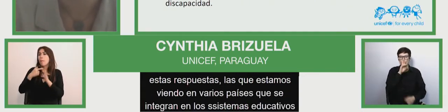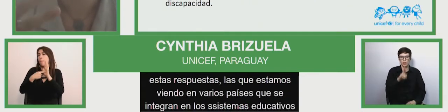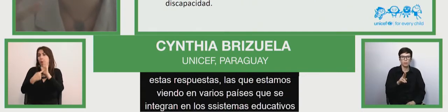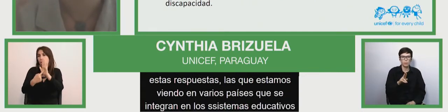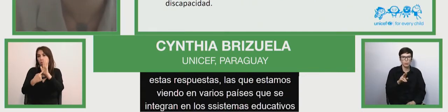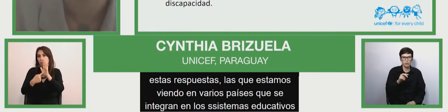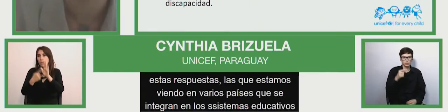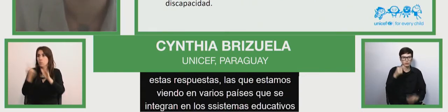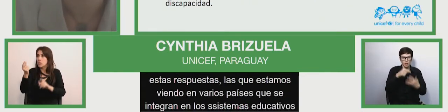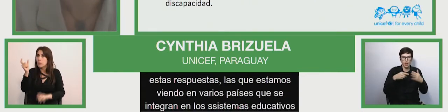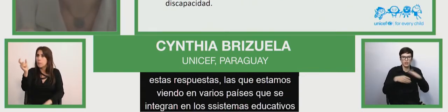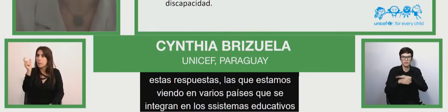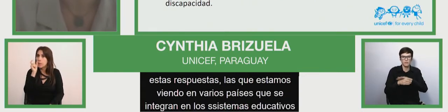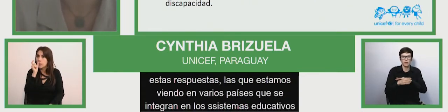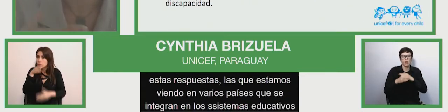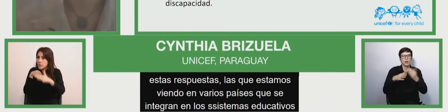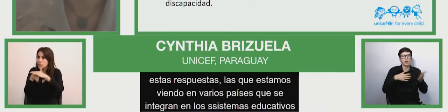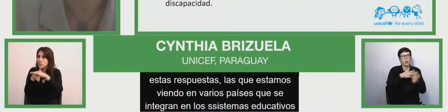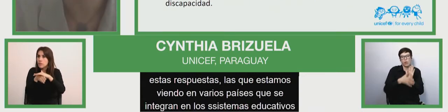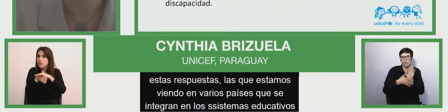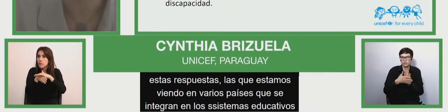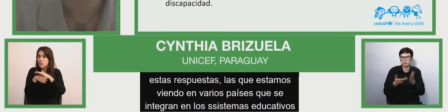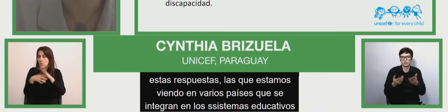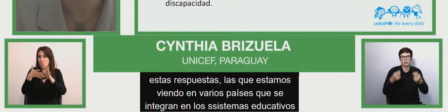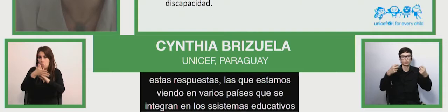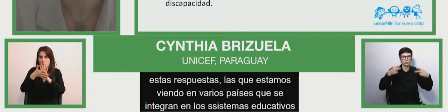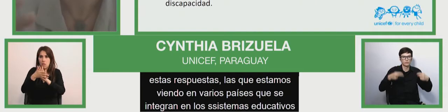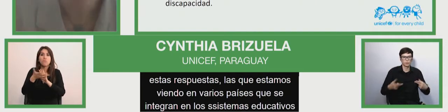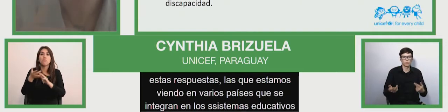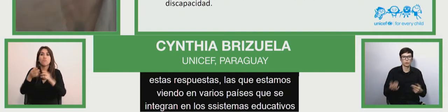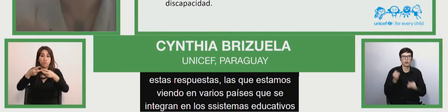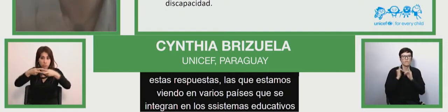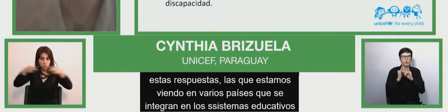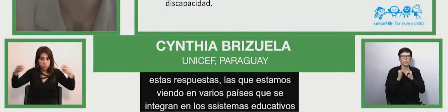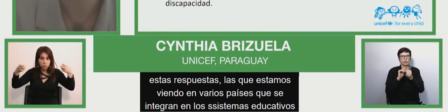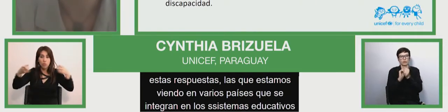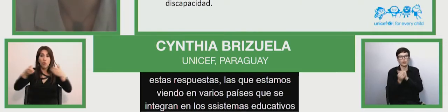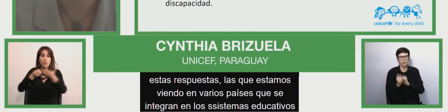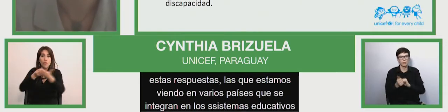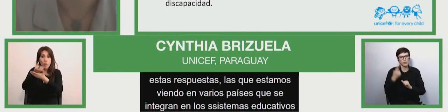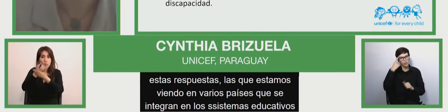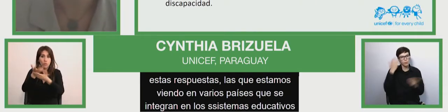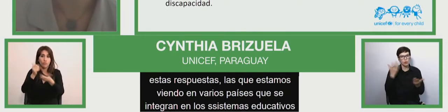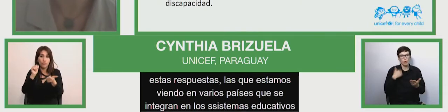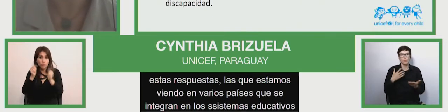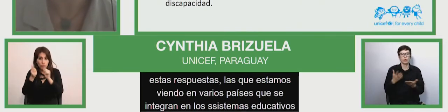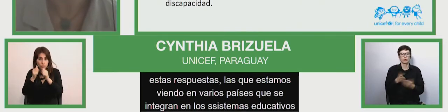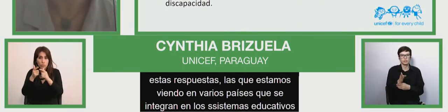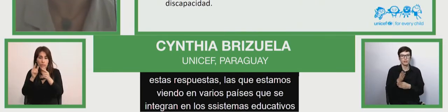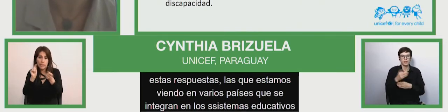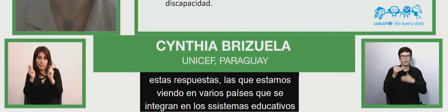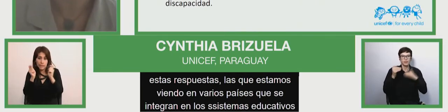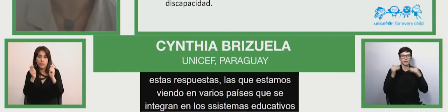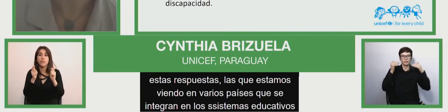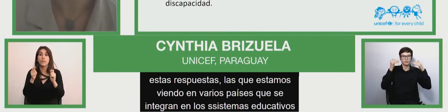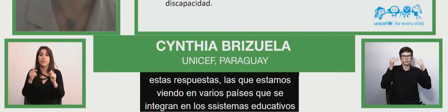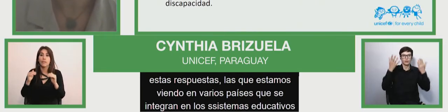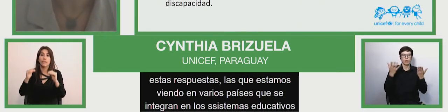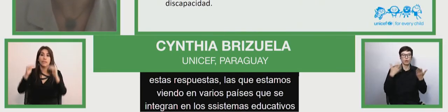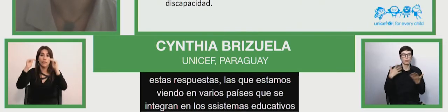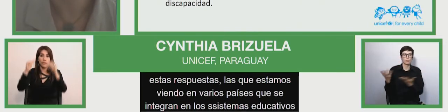señas, subtitulado, la información adaptada, pero ¿cómo seguir creciendo? ¿Y cómo traer al sistema